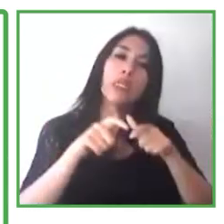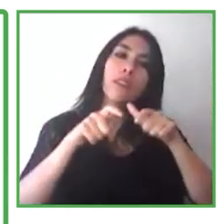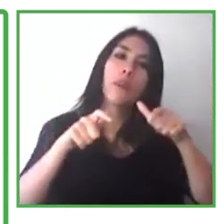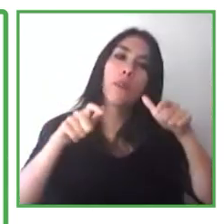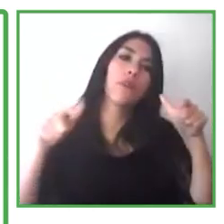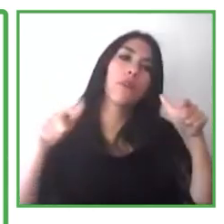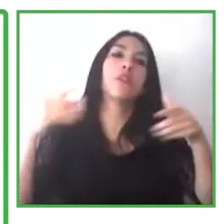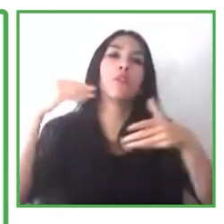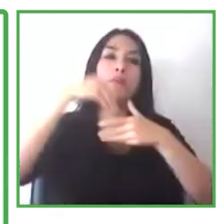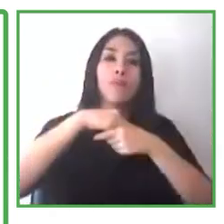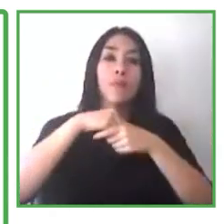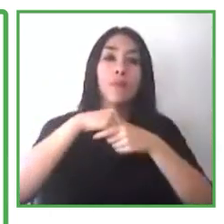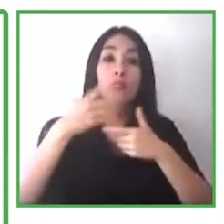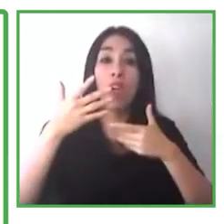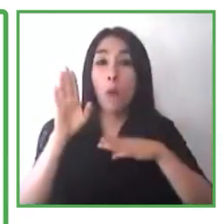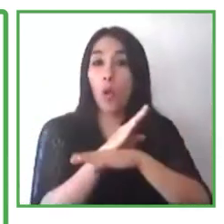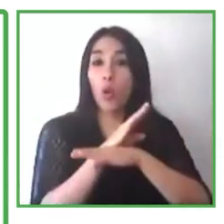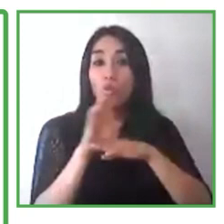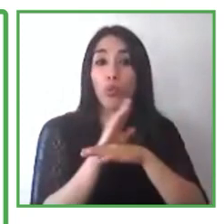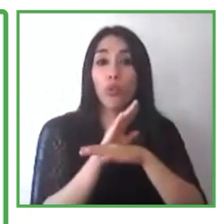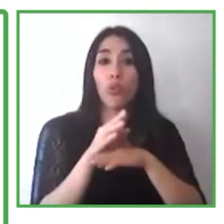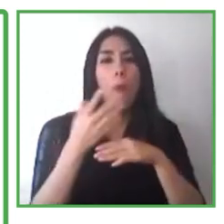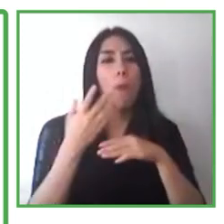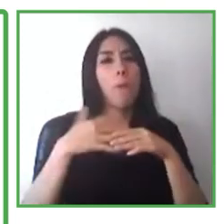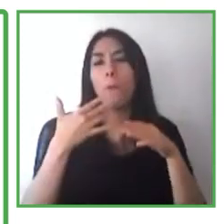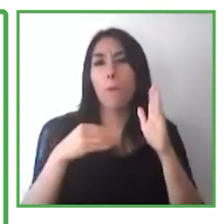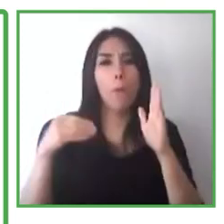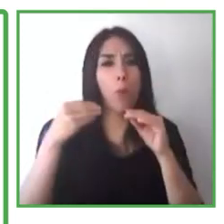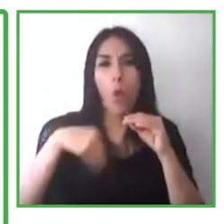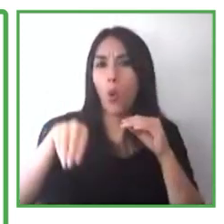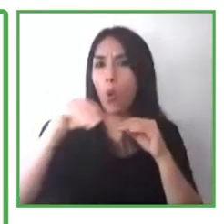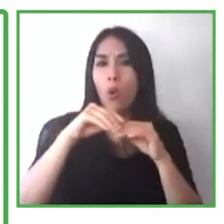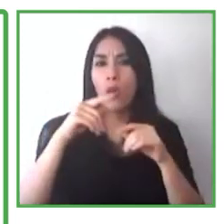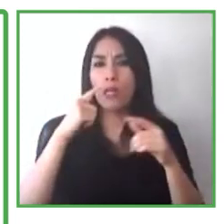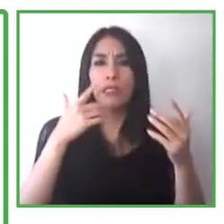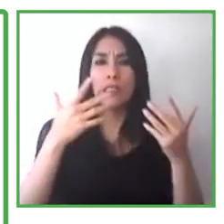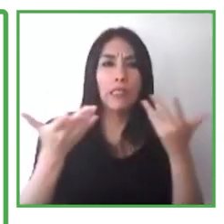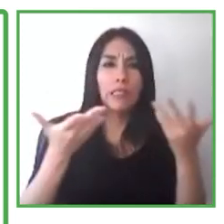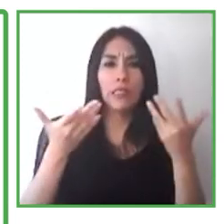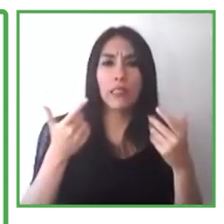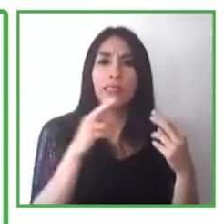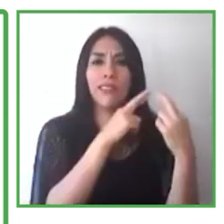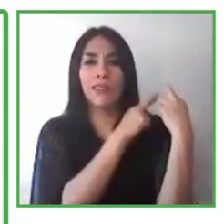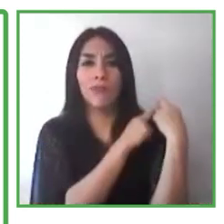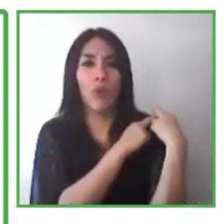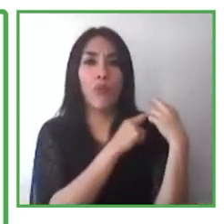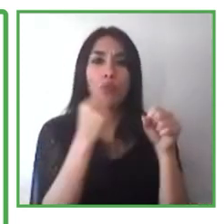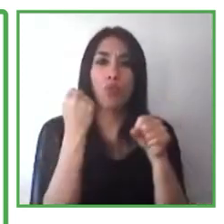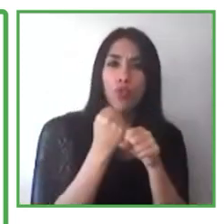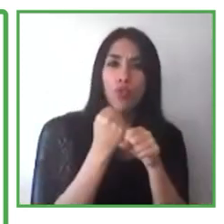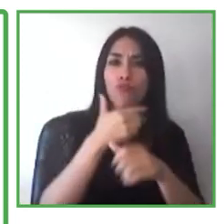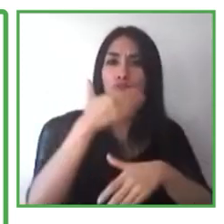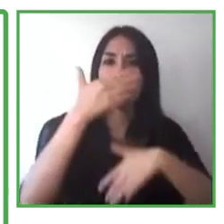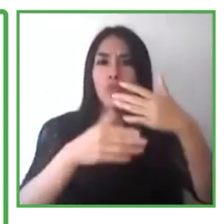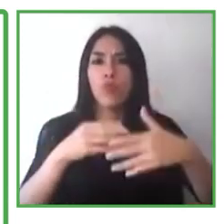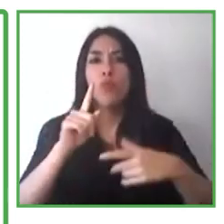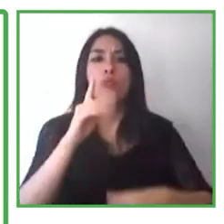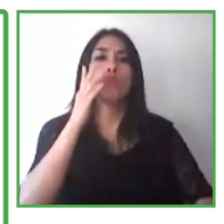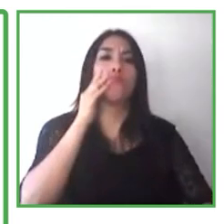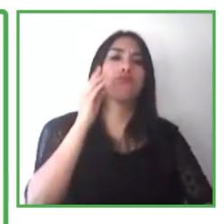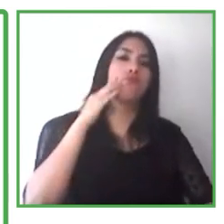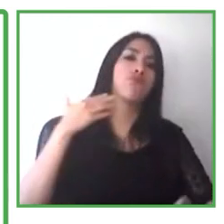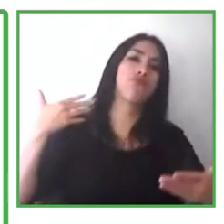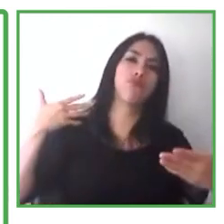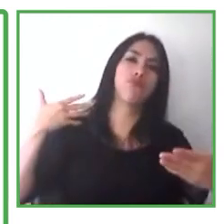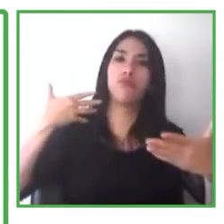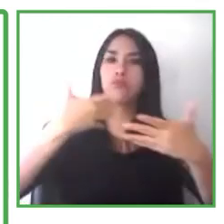cada vez más los empleados van a estar acostumbrados a trabajar con ellos, a interactuar con colegas con discapacidades,